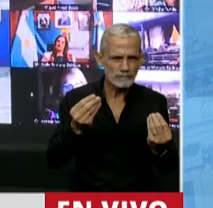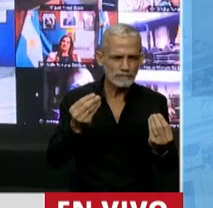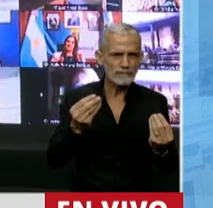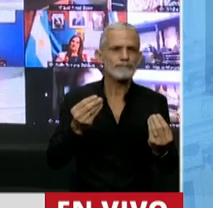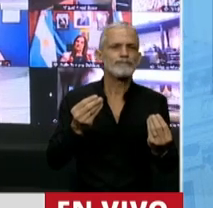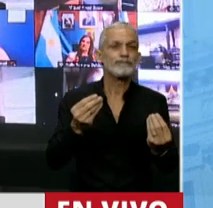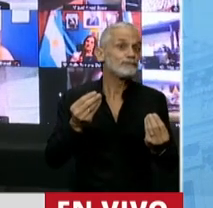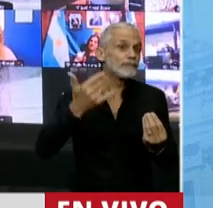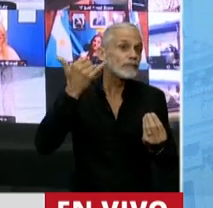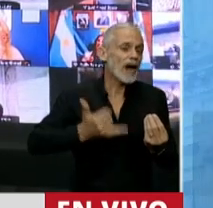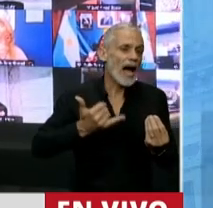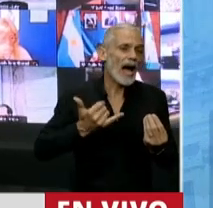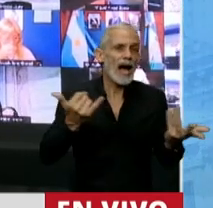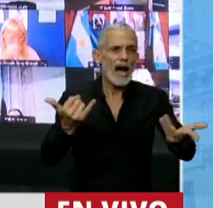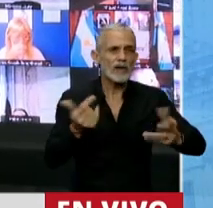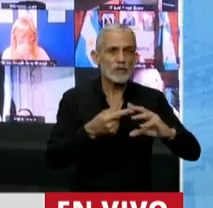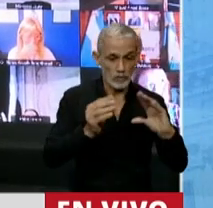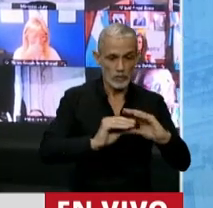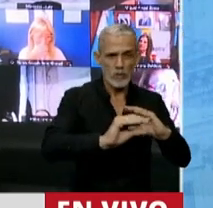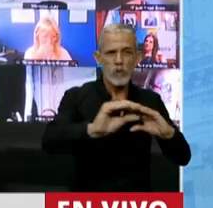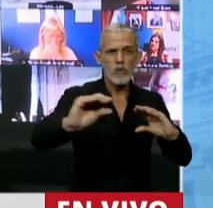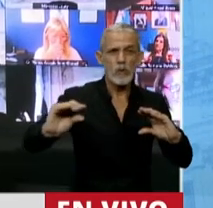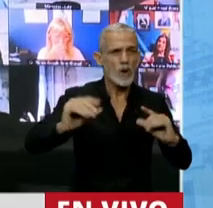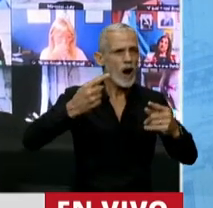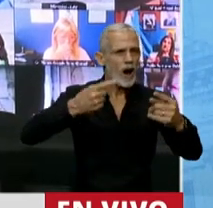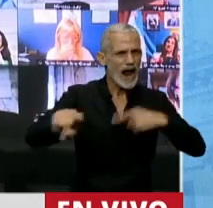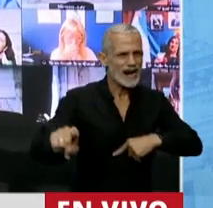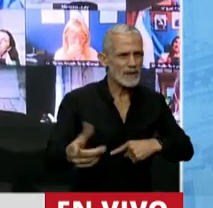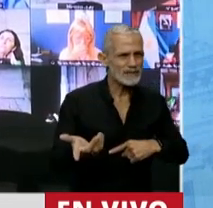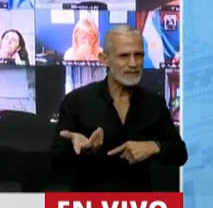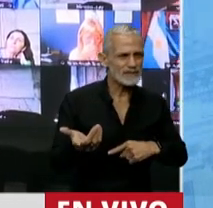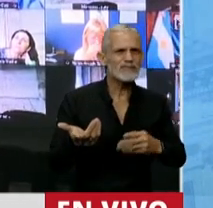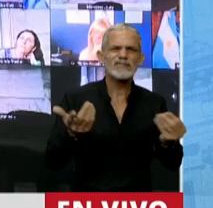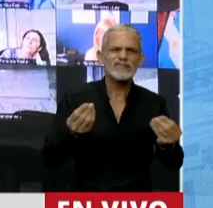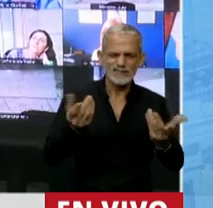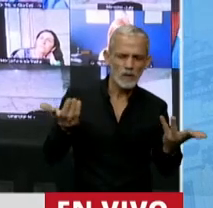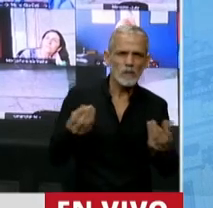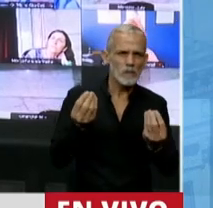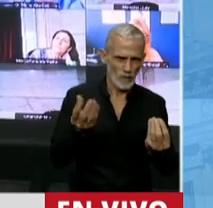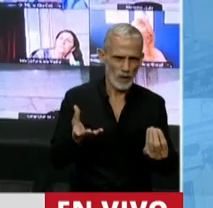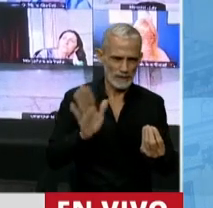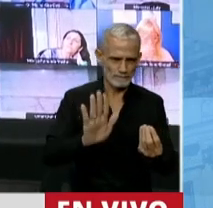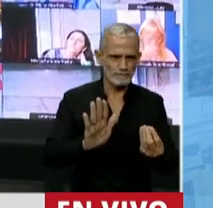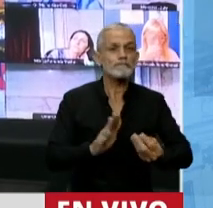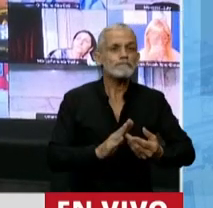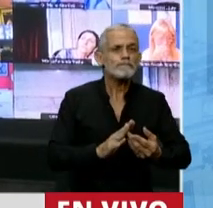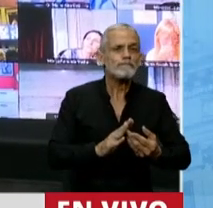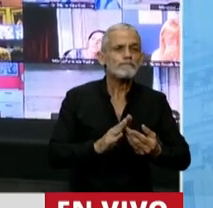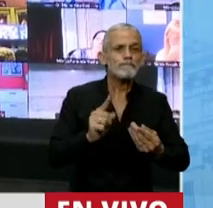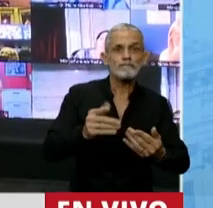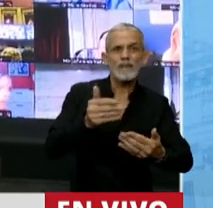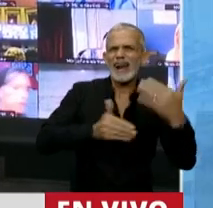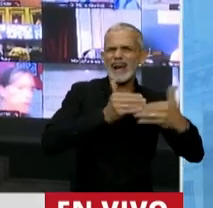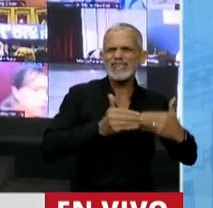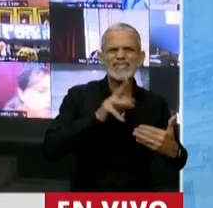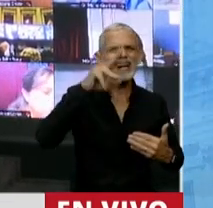hay una distribución inversa. ¿Qué si no regresivo